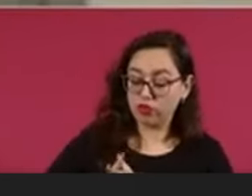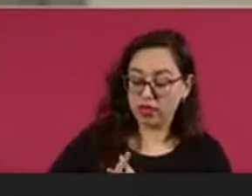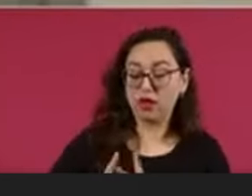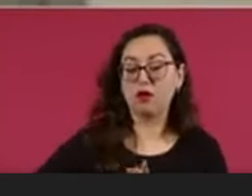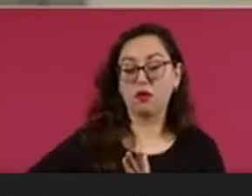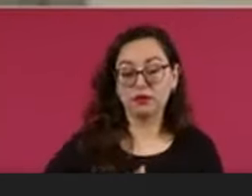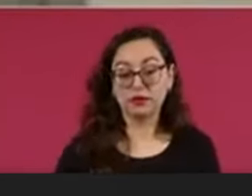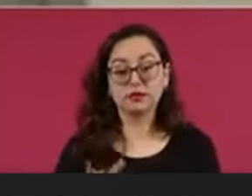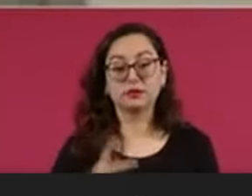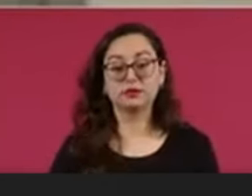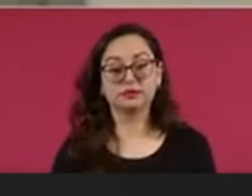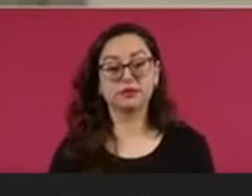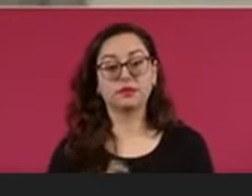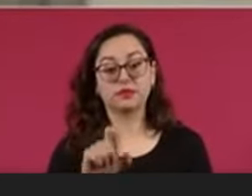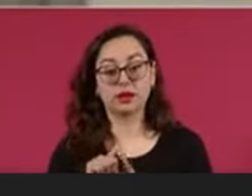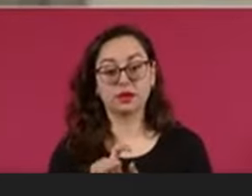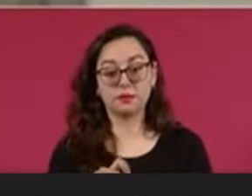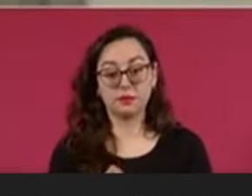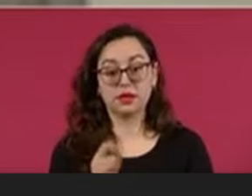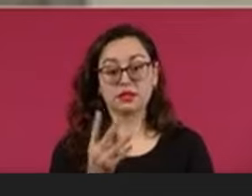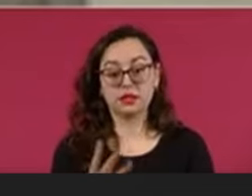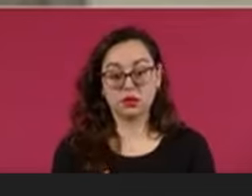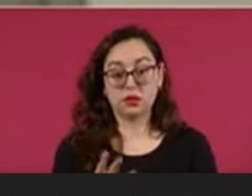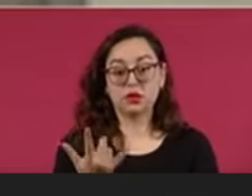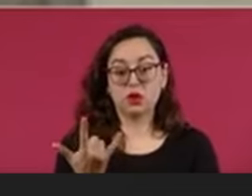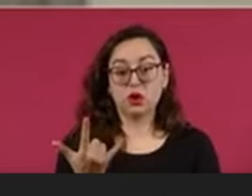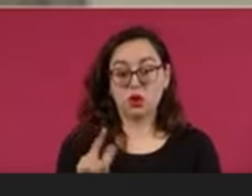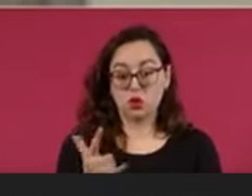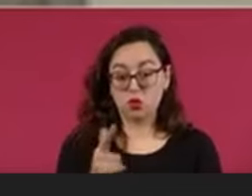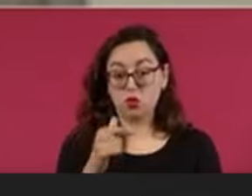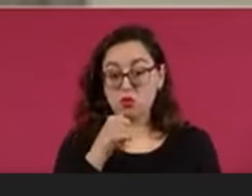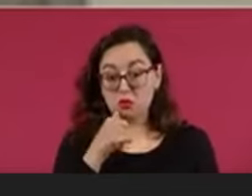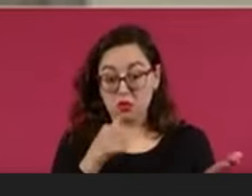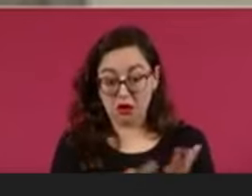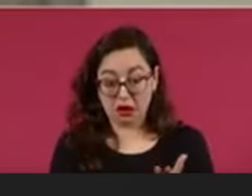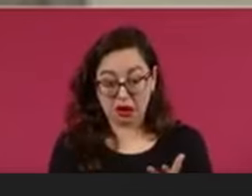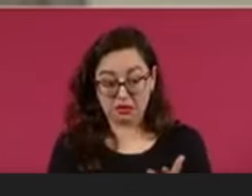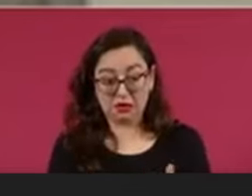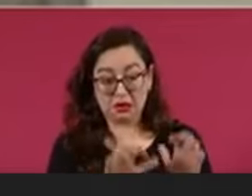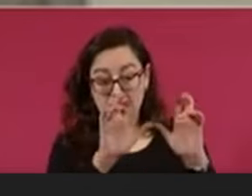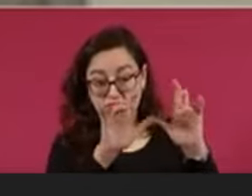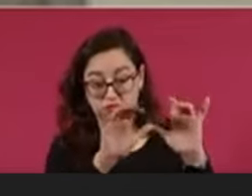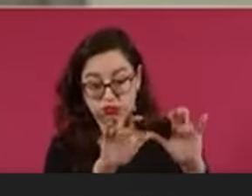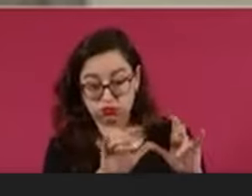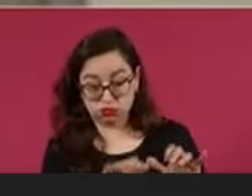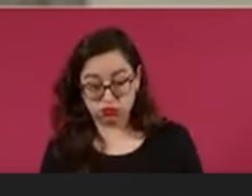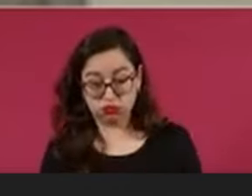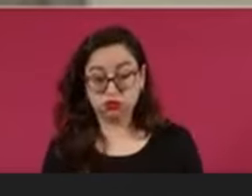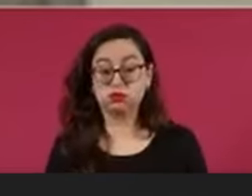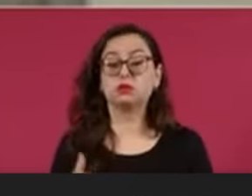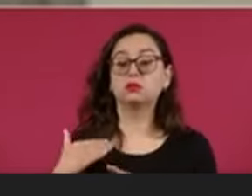incluso el 24 de julio le escribí una carta